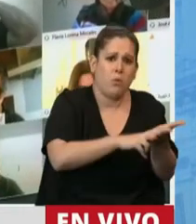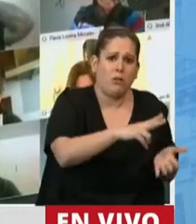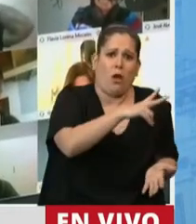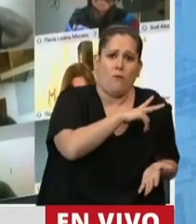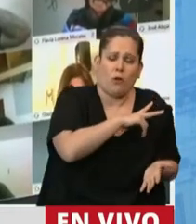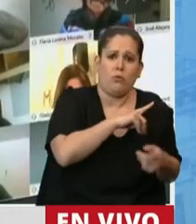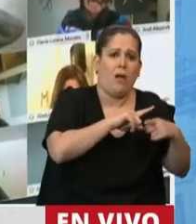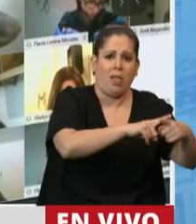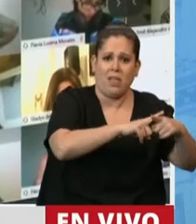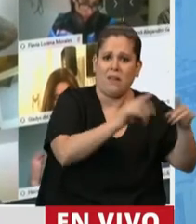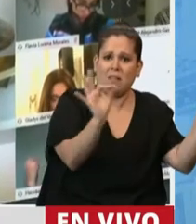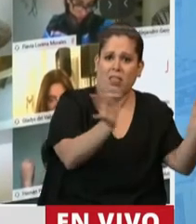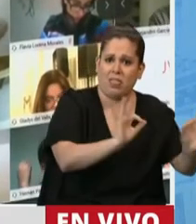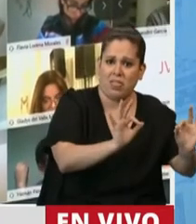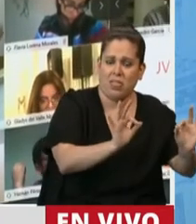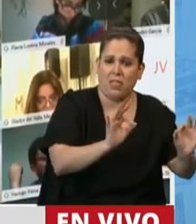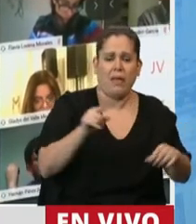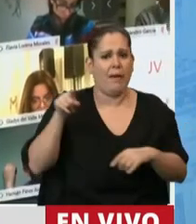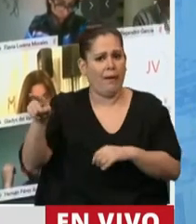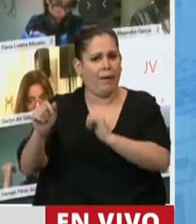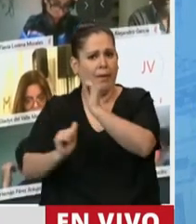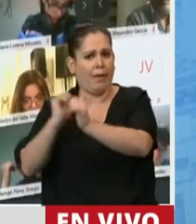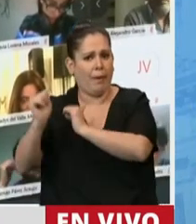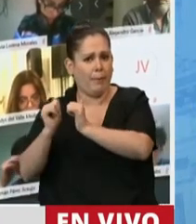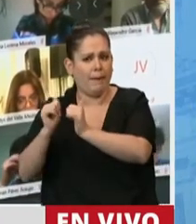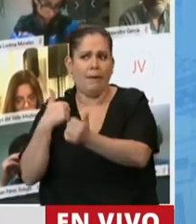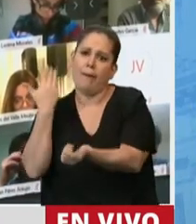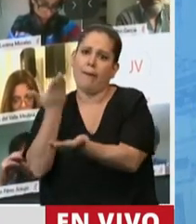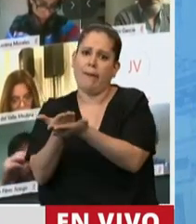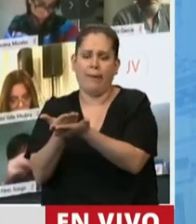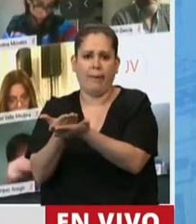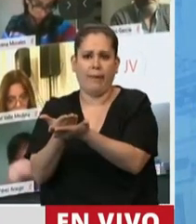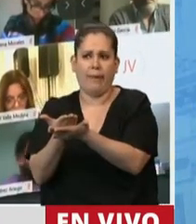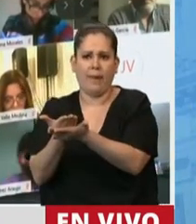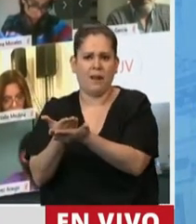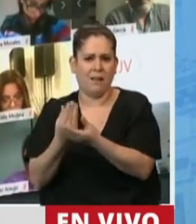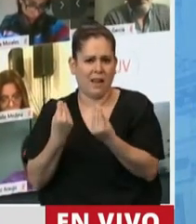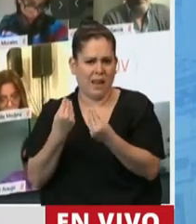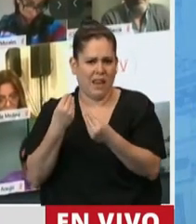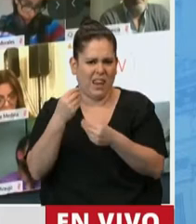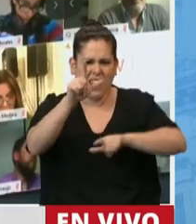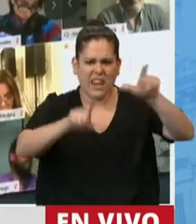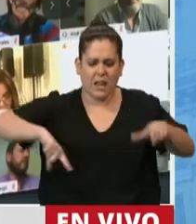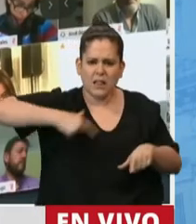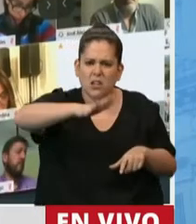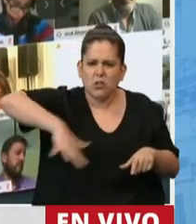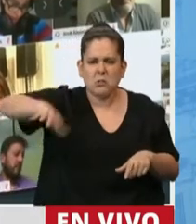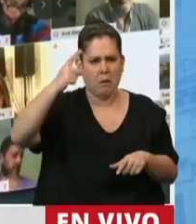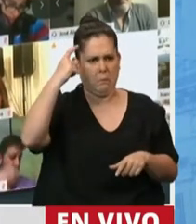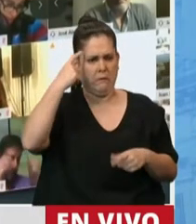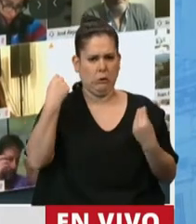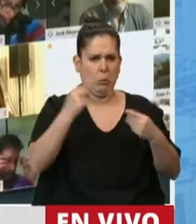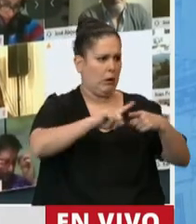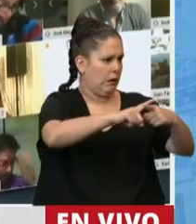que esta gente ponga algo a discutir. Mucha gente se debe preguntar cómo pasó esto, ¿no? Cómo pasó de